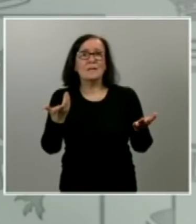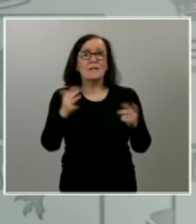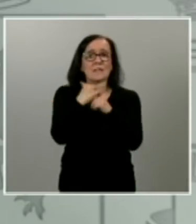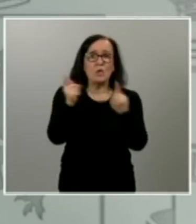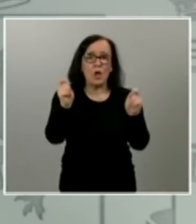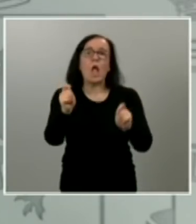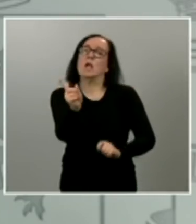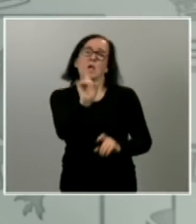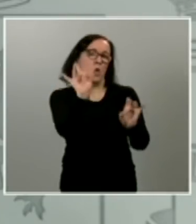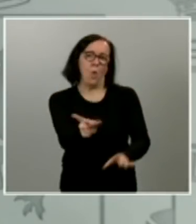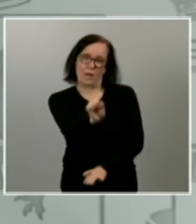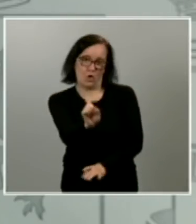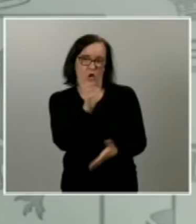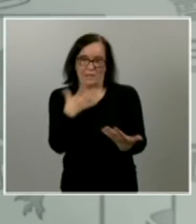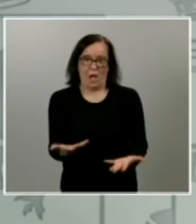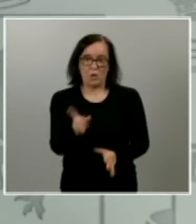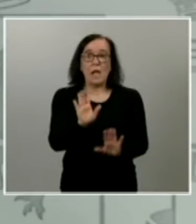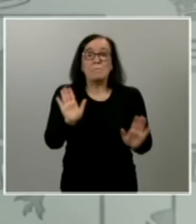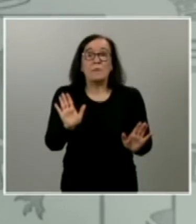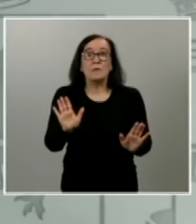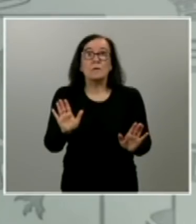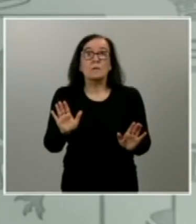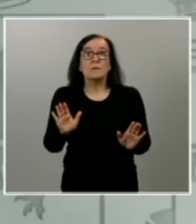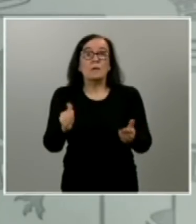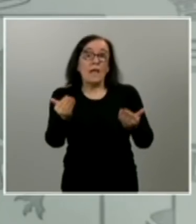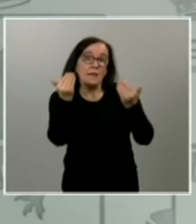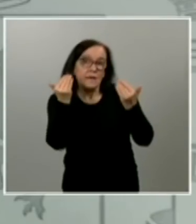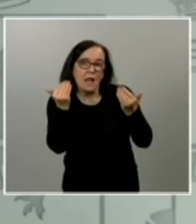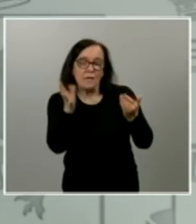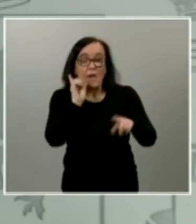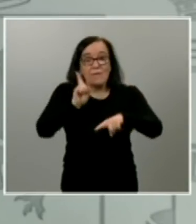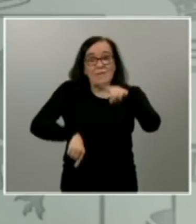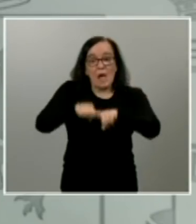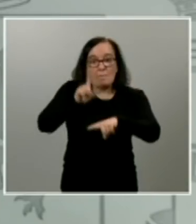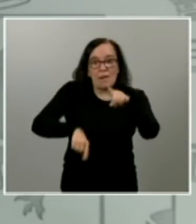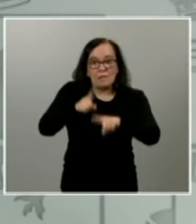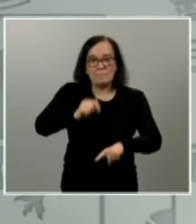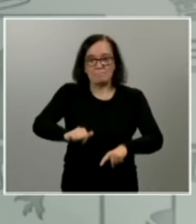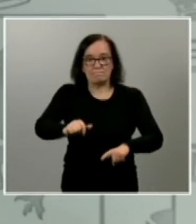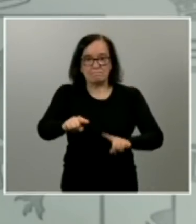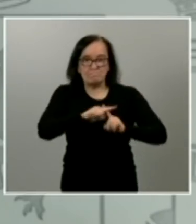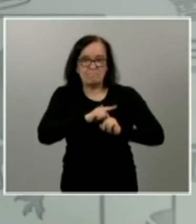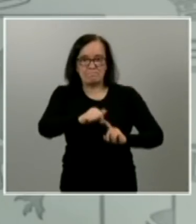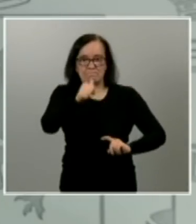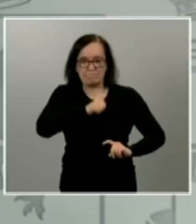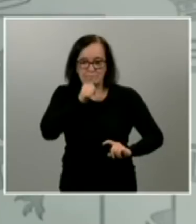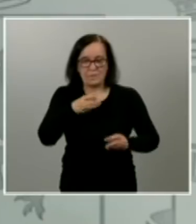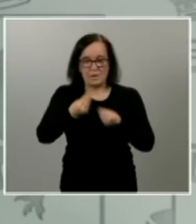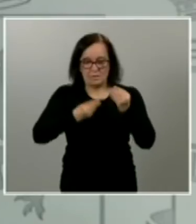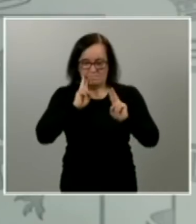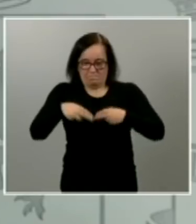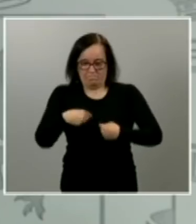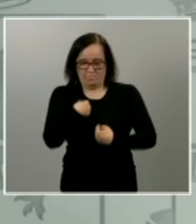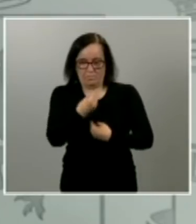tampoco porque afortunadamente podremos en función del sacrificio que hoy nos estemos autoimponiendo como